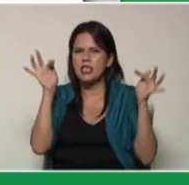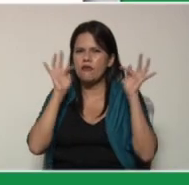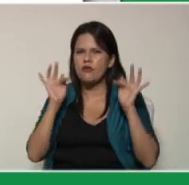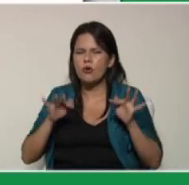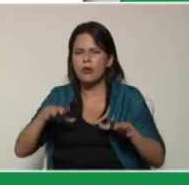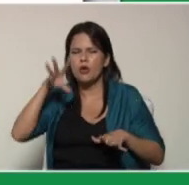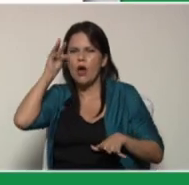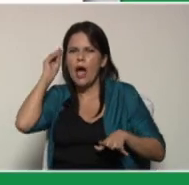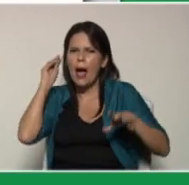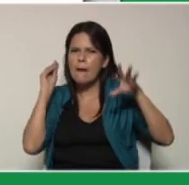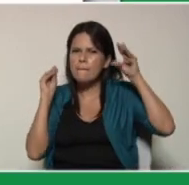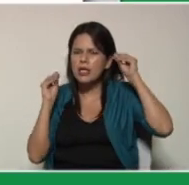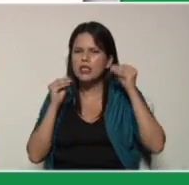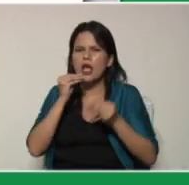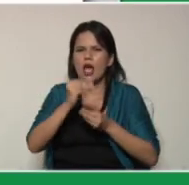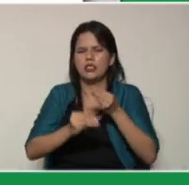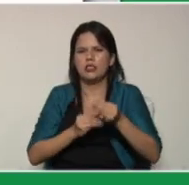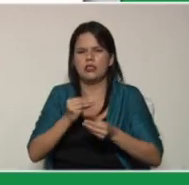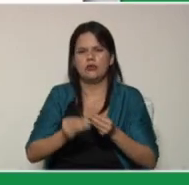van a aprender haciendo